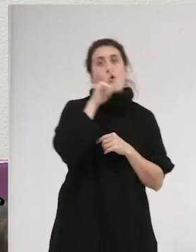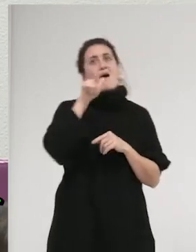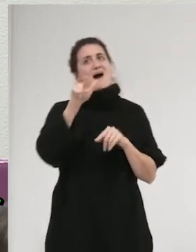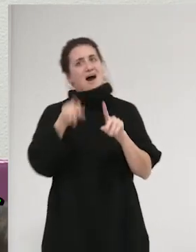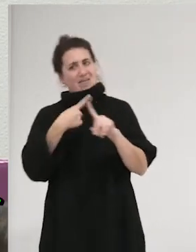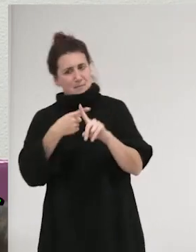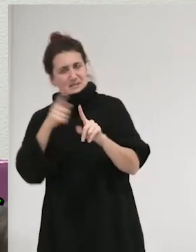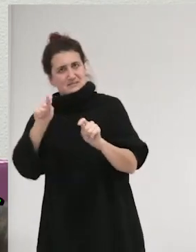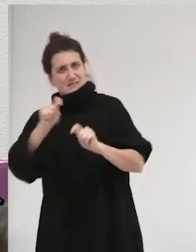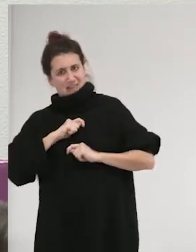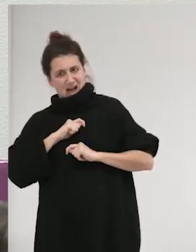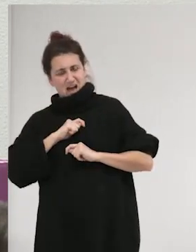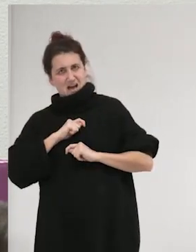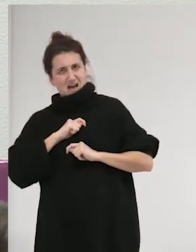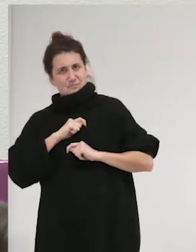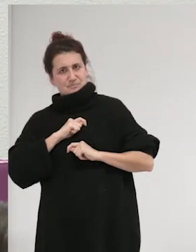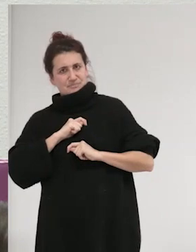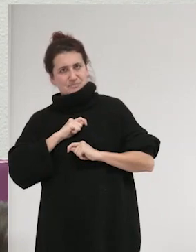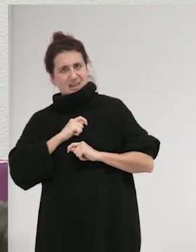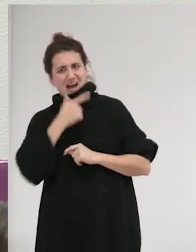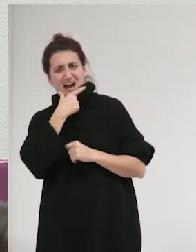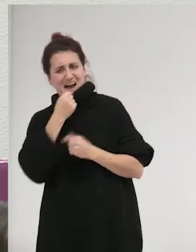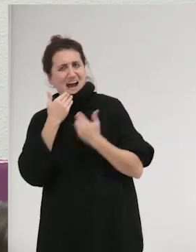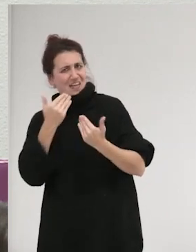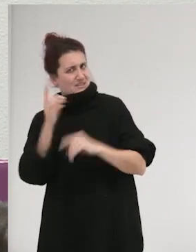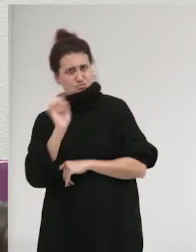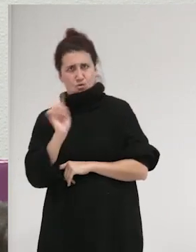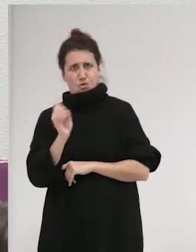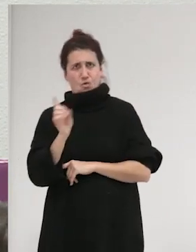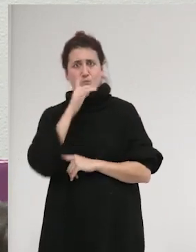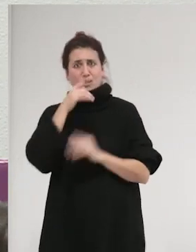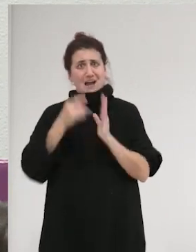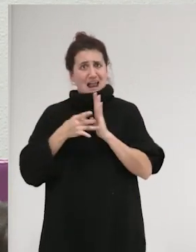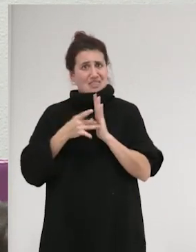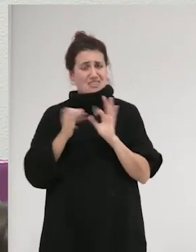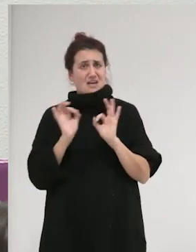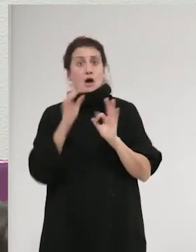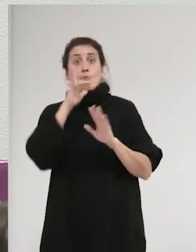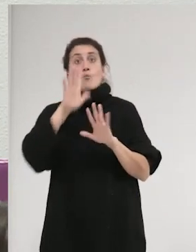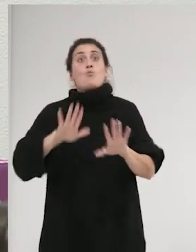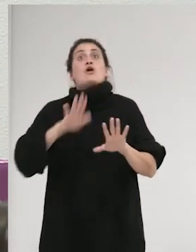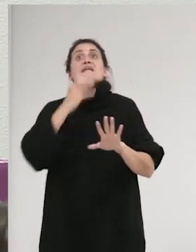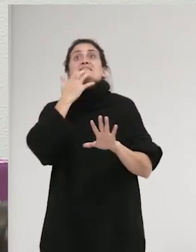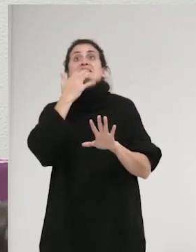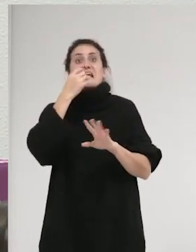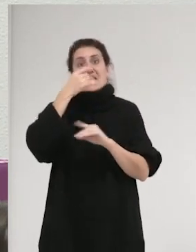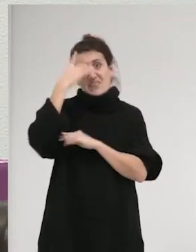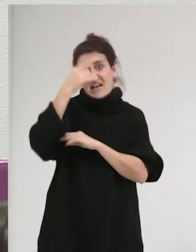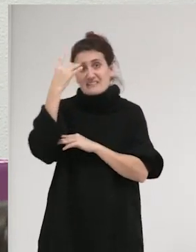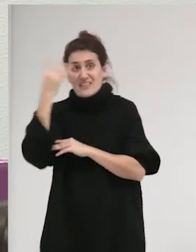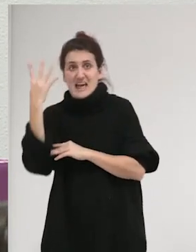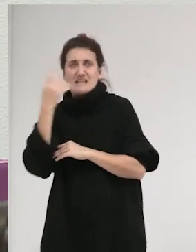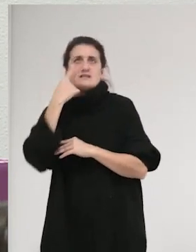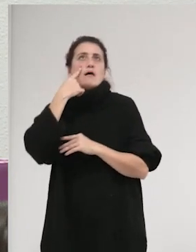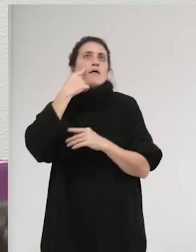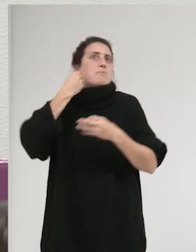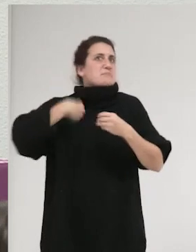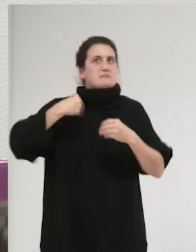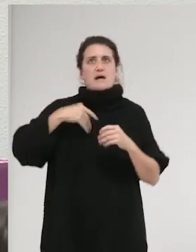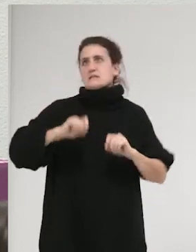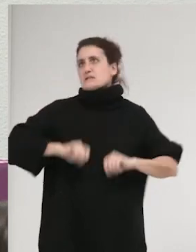favor a las mujeres y a la feminidad, puesto que es una categoría relacional y por tanto, mientras perdivan todas aquellas ideas que naturalizan